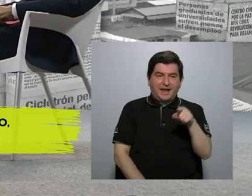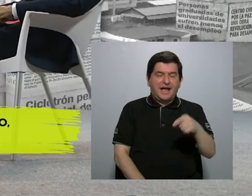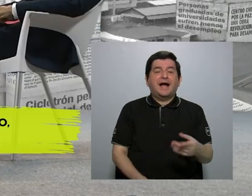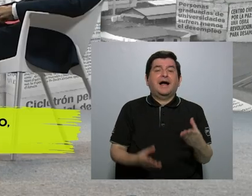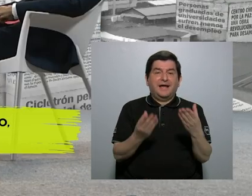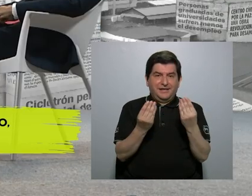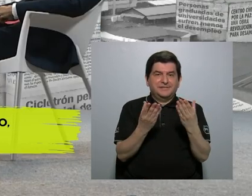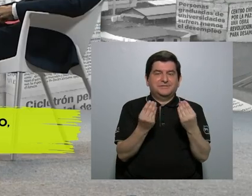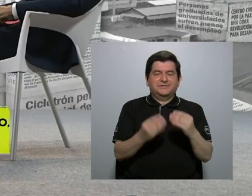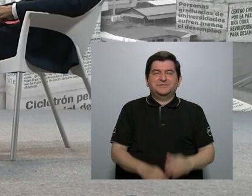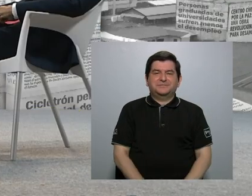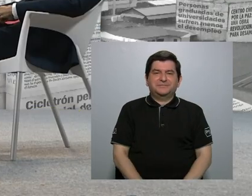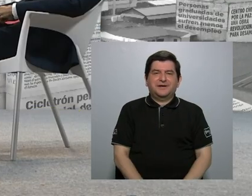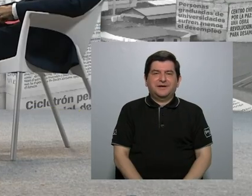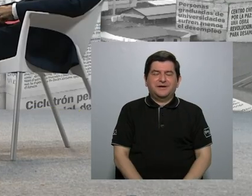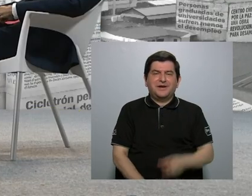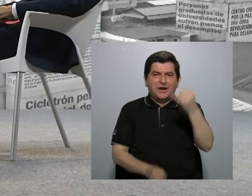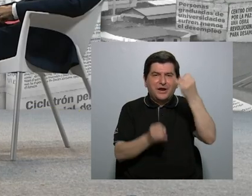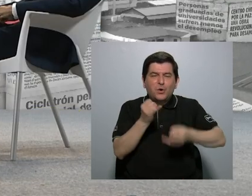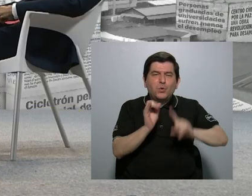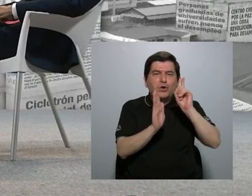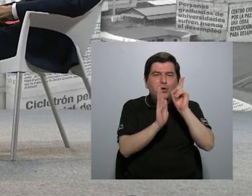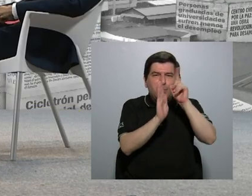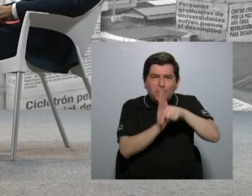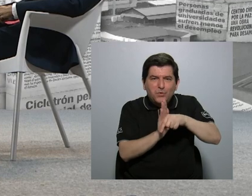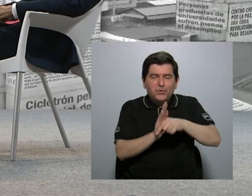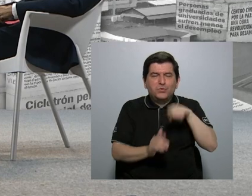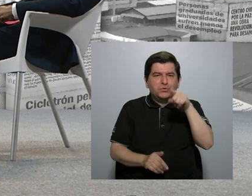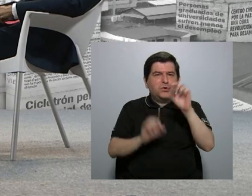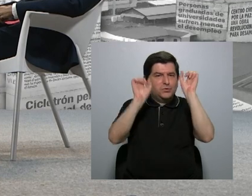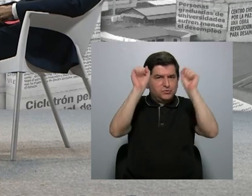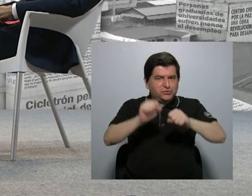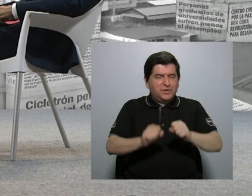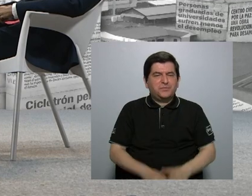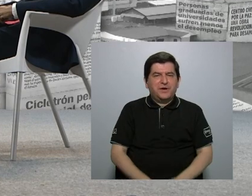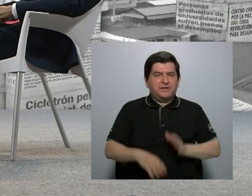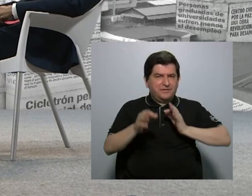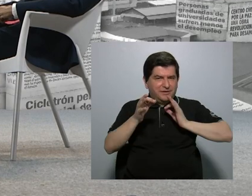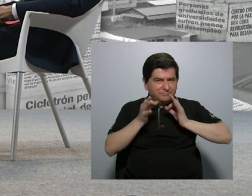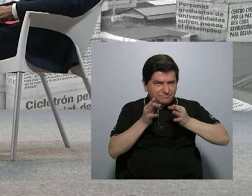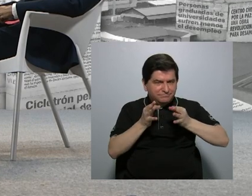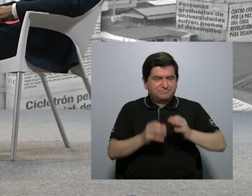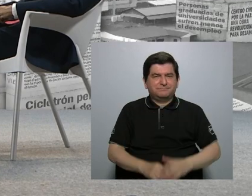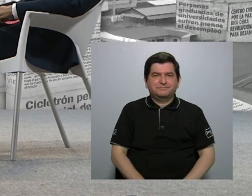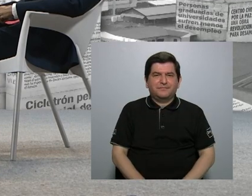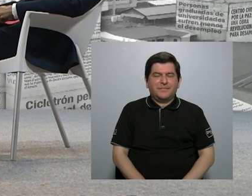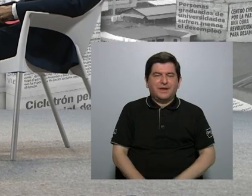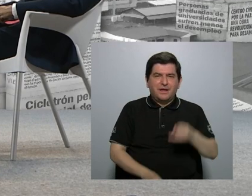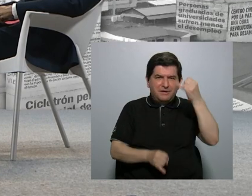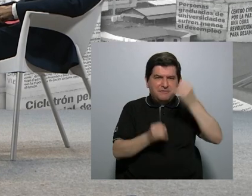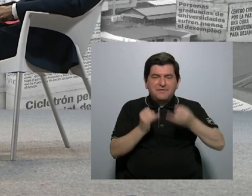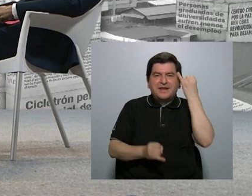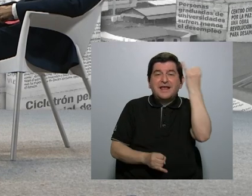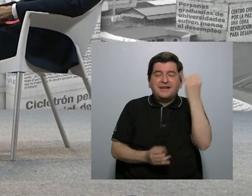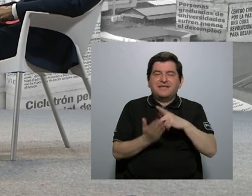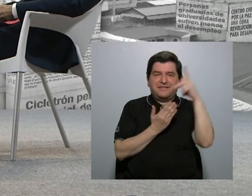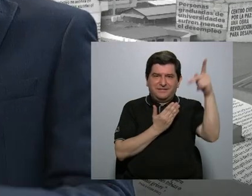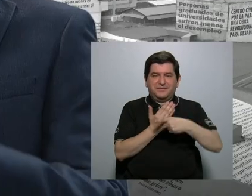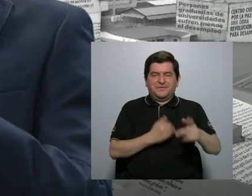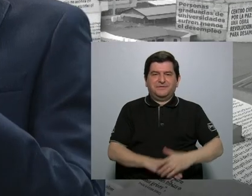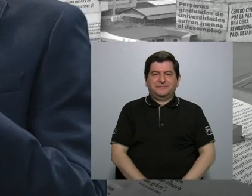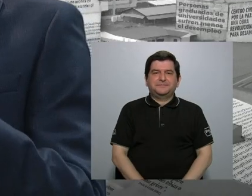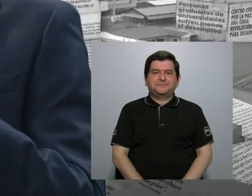tenerle miedo. Le dejo un último minuto para que usted se refiera a darle un cierre a este programa.